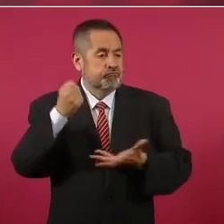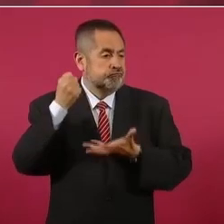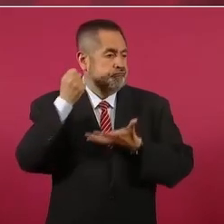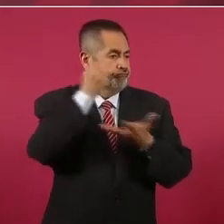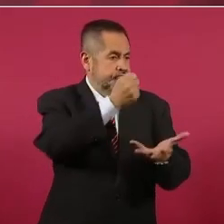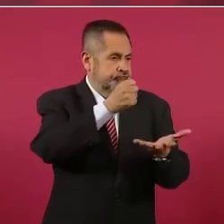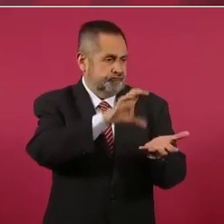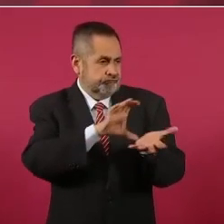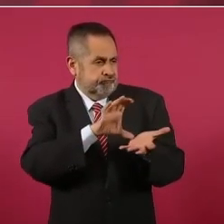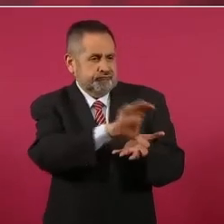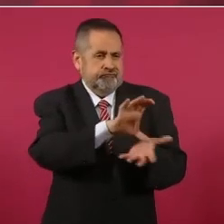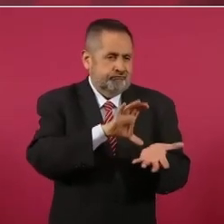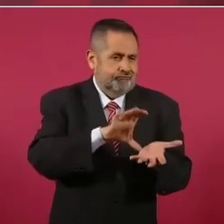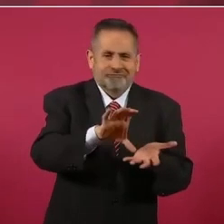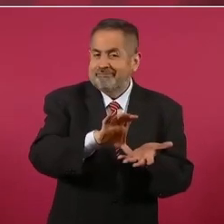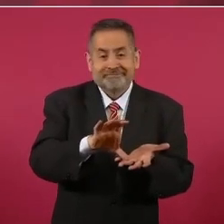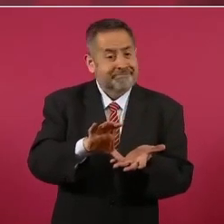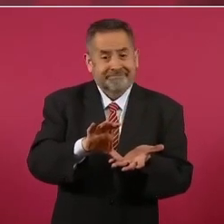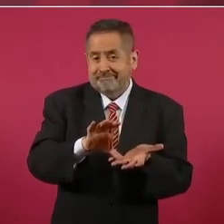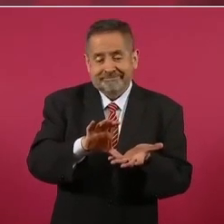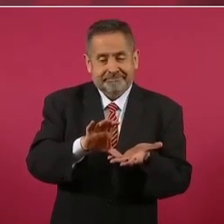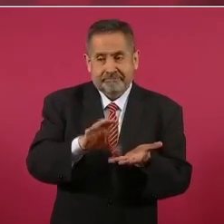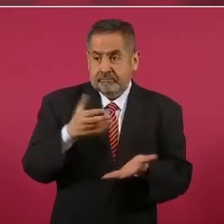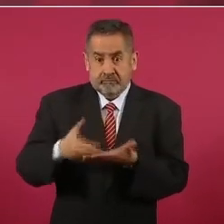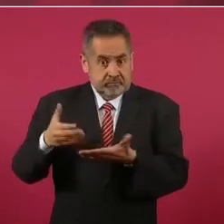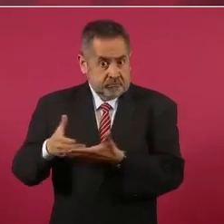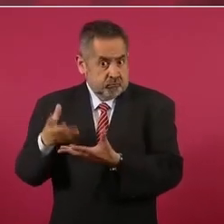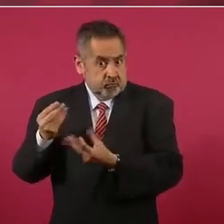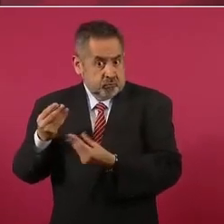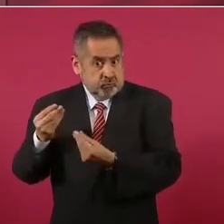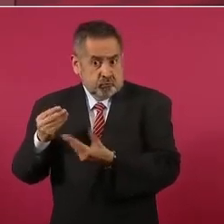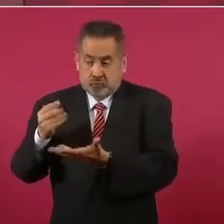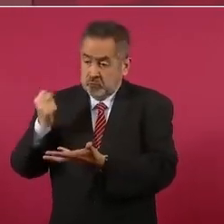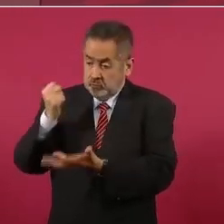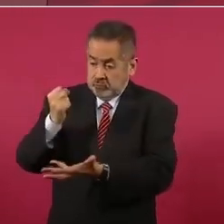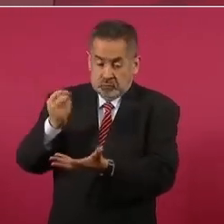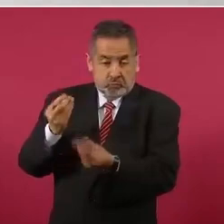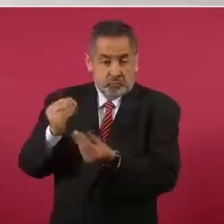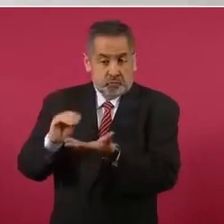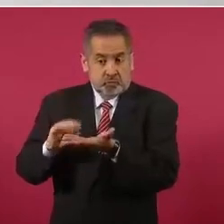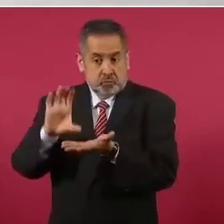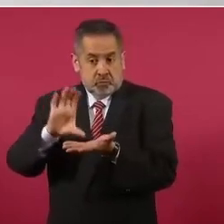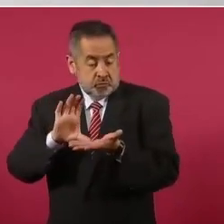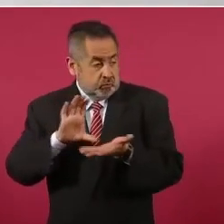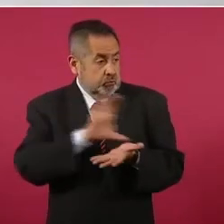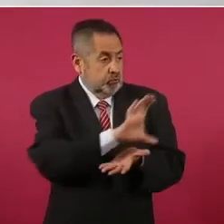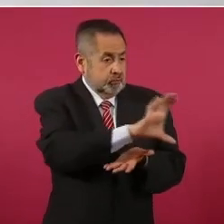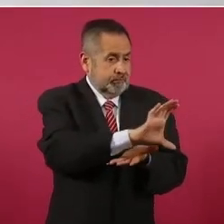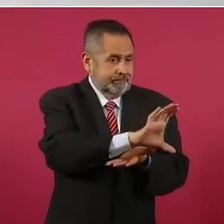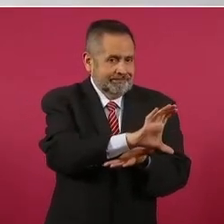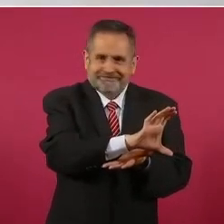que actualmente disponen,